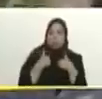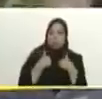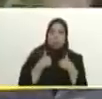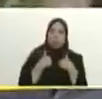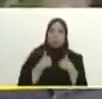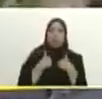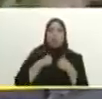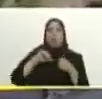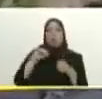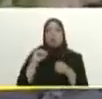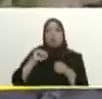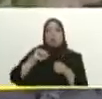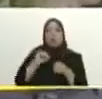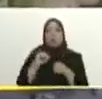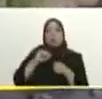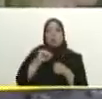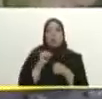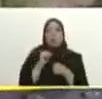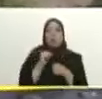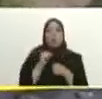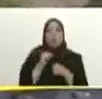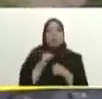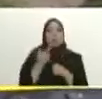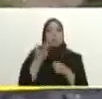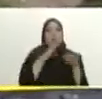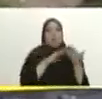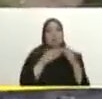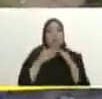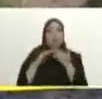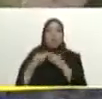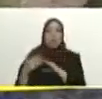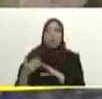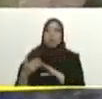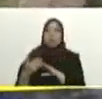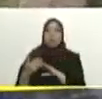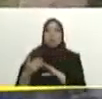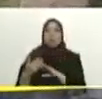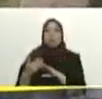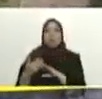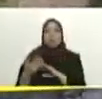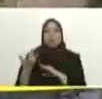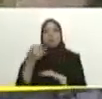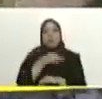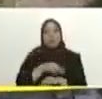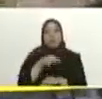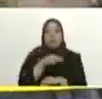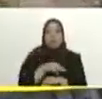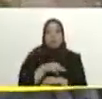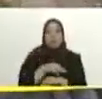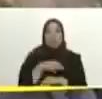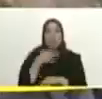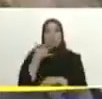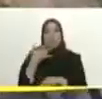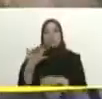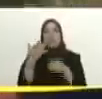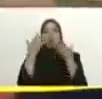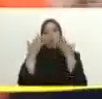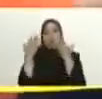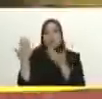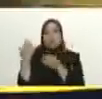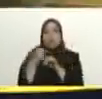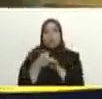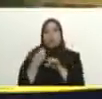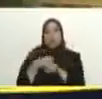policial y hemos incorporado por supuesto las comunidades a mi me gustaría presidente que en esta comunidad del barrio San Francisco donde estamos